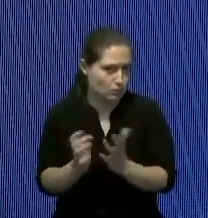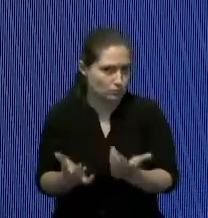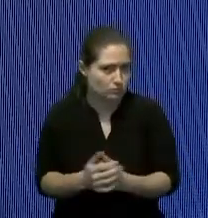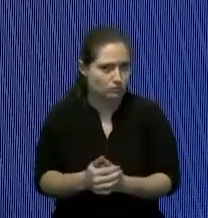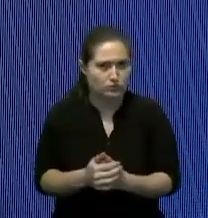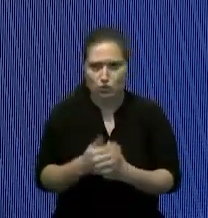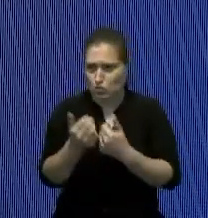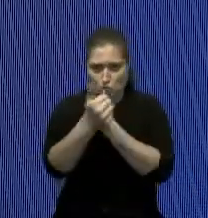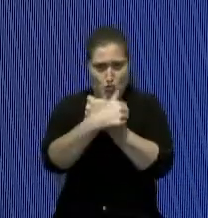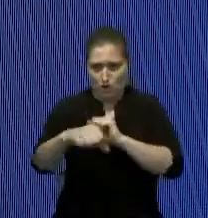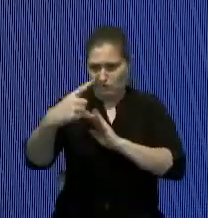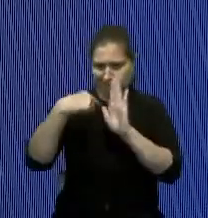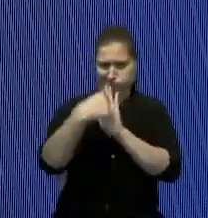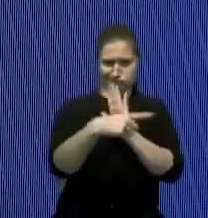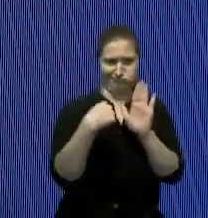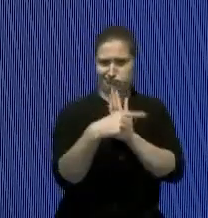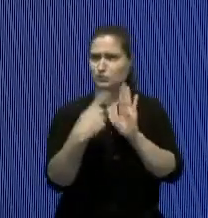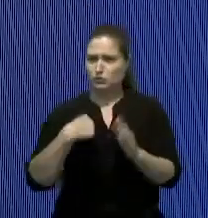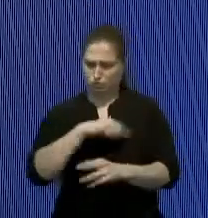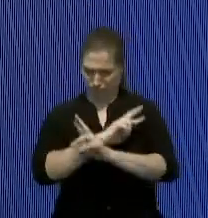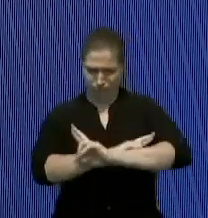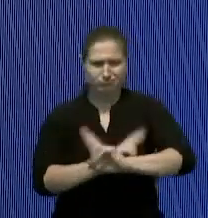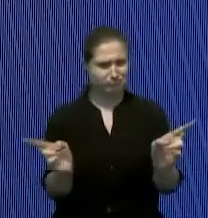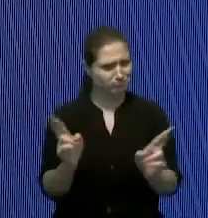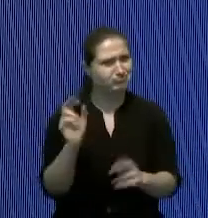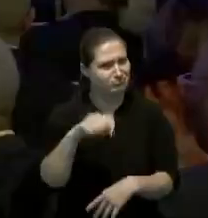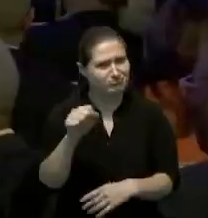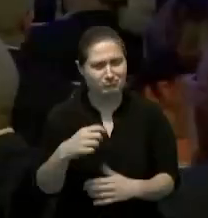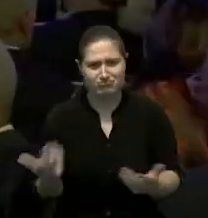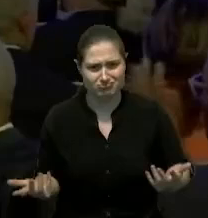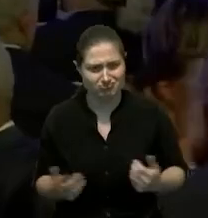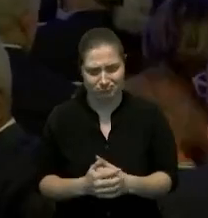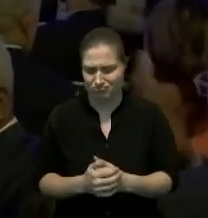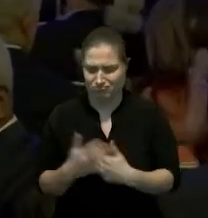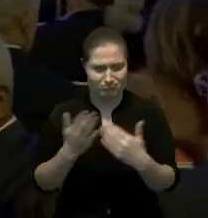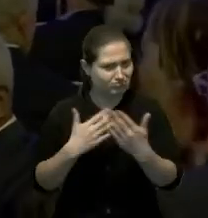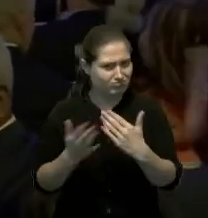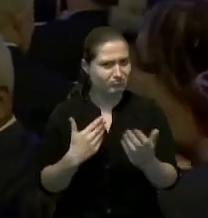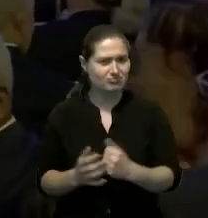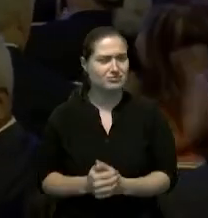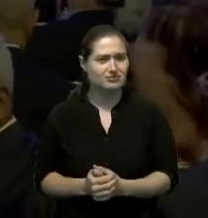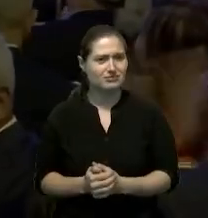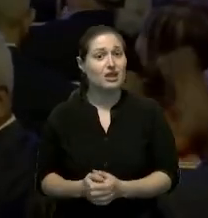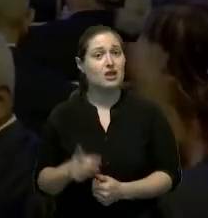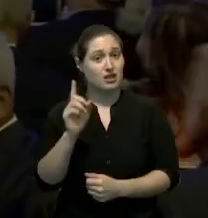cualquier crítica y que haya en ese sentido ahora